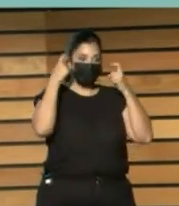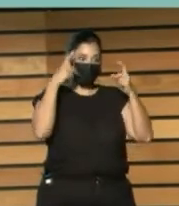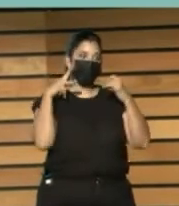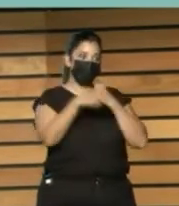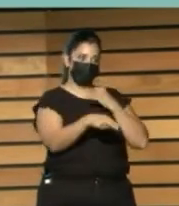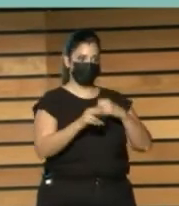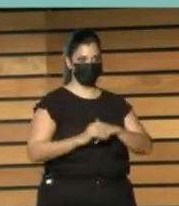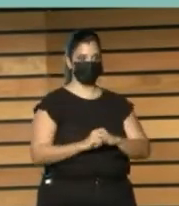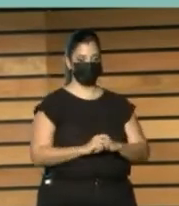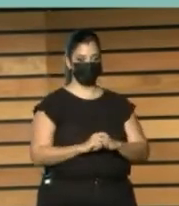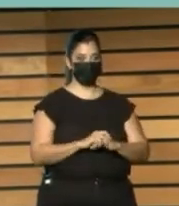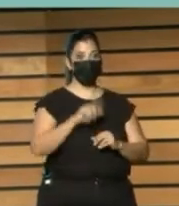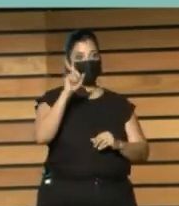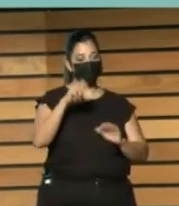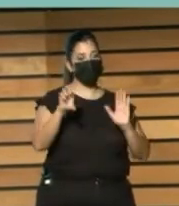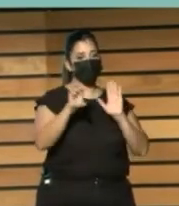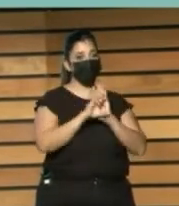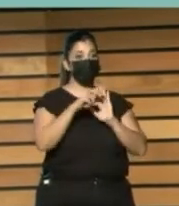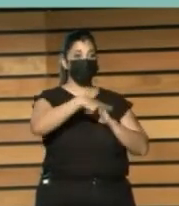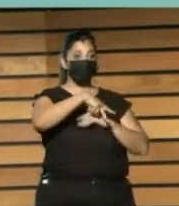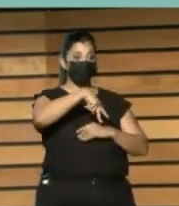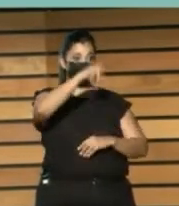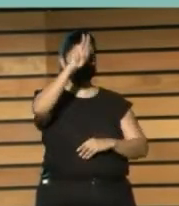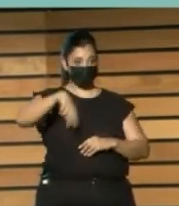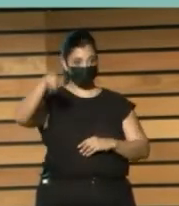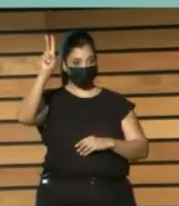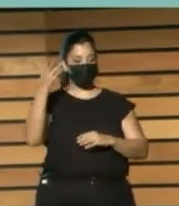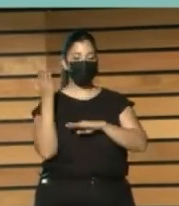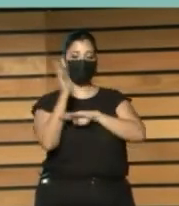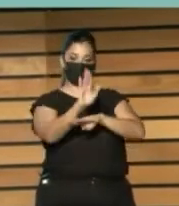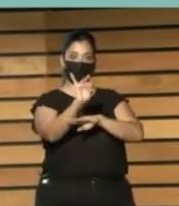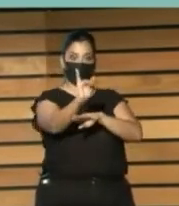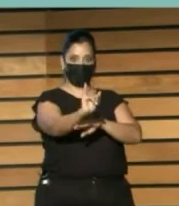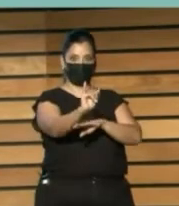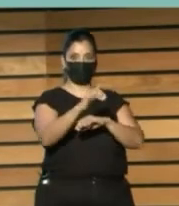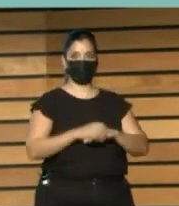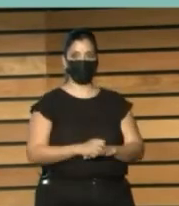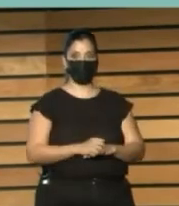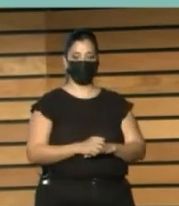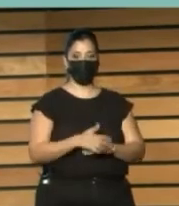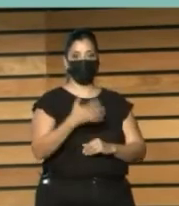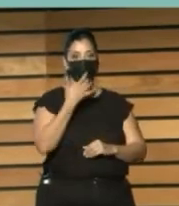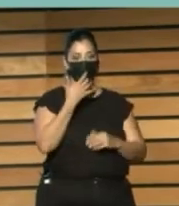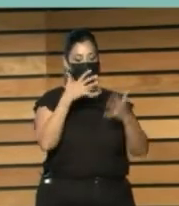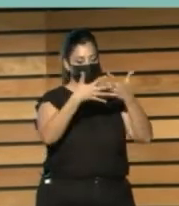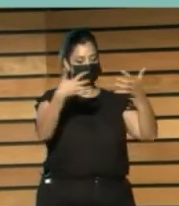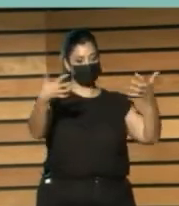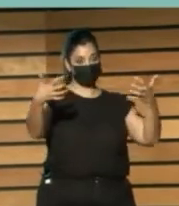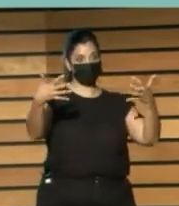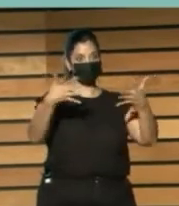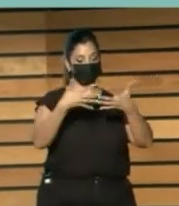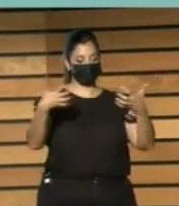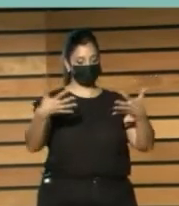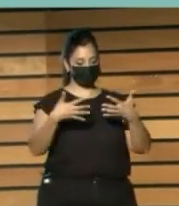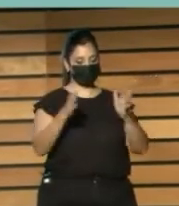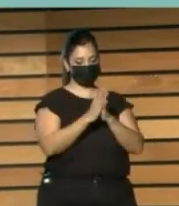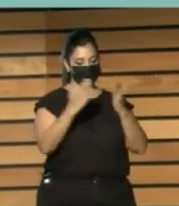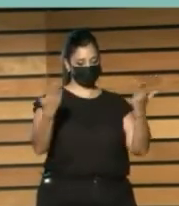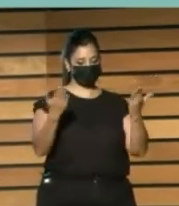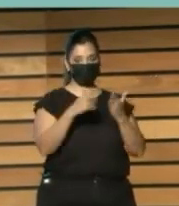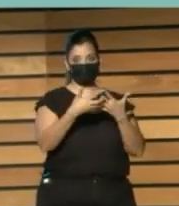En la constitución Noruega Hay un ejemplo Hay un párrafo El